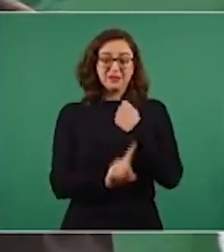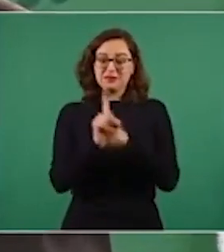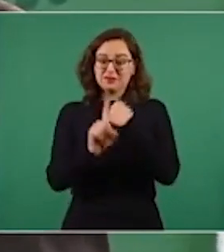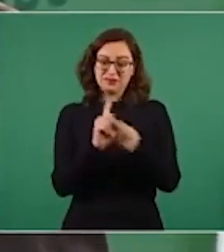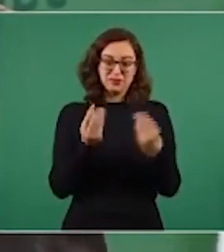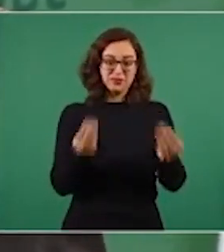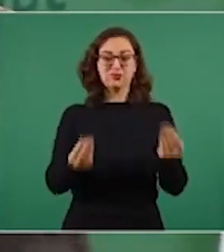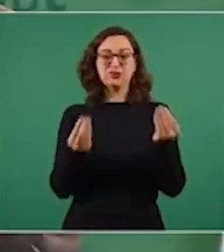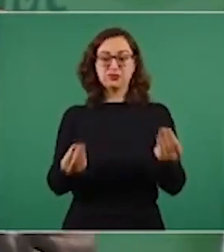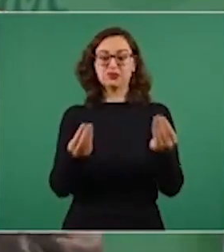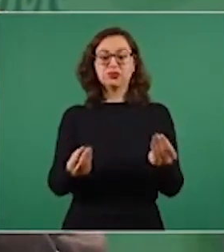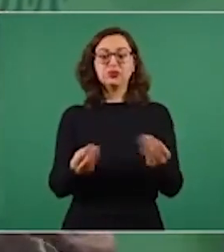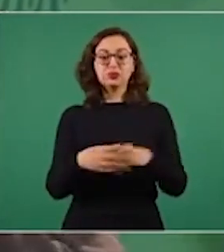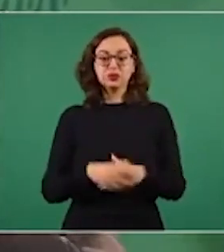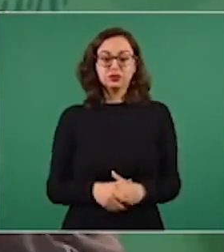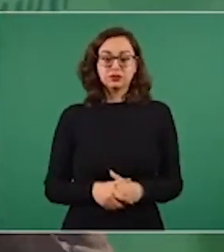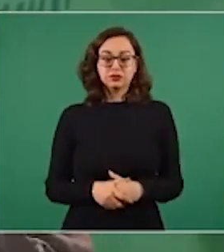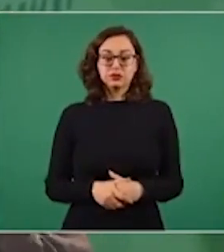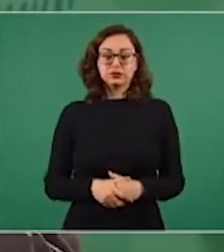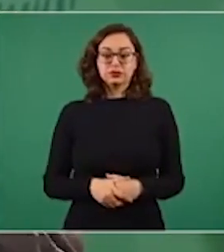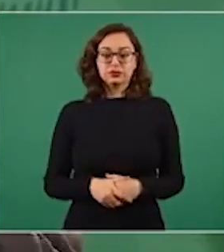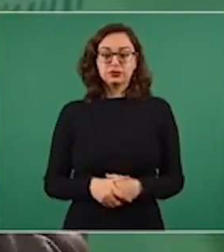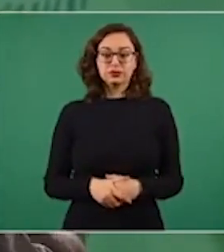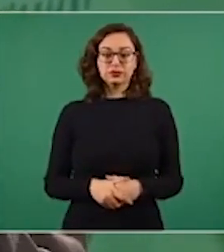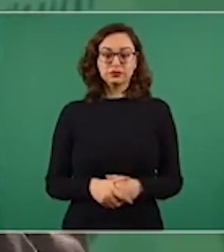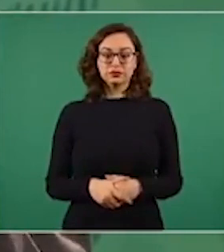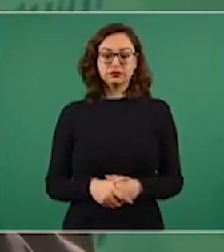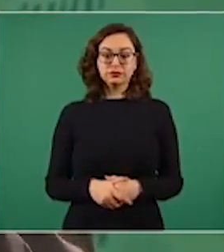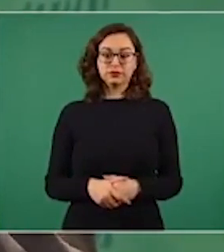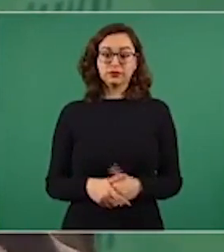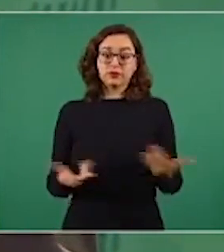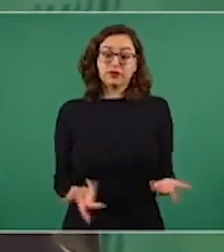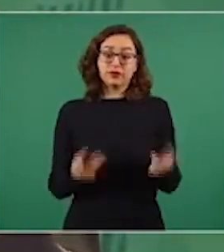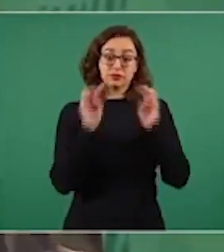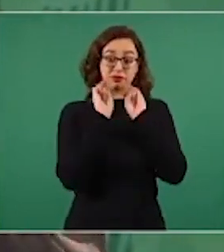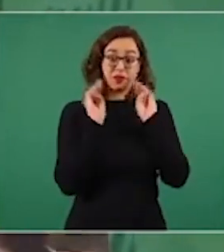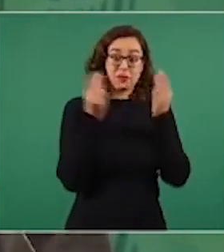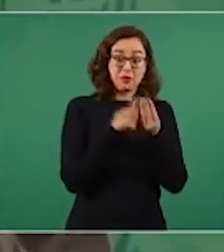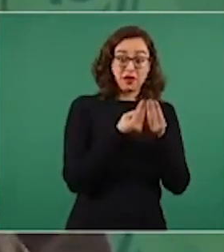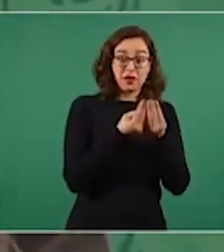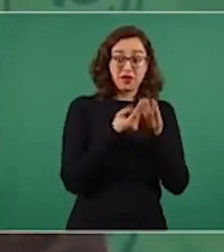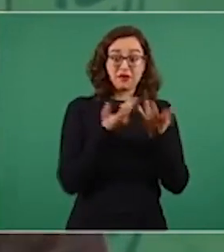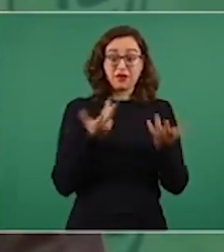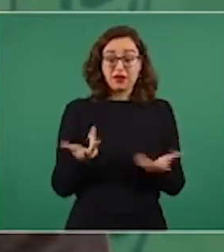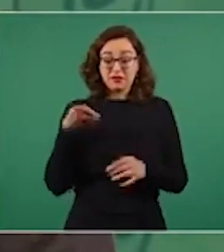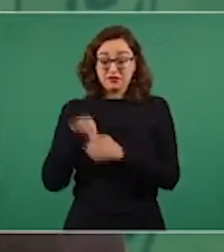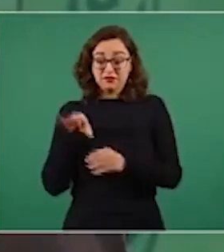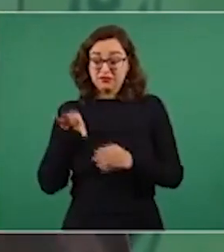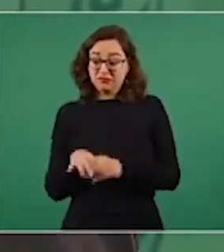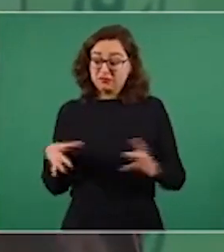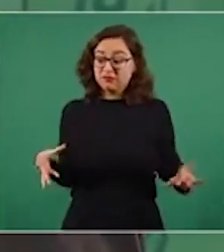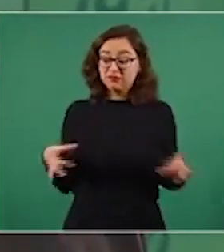y no vincular la delincuencia organizada a los procesos electorales.